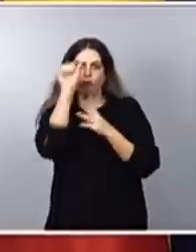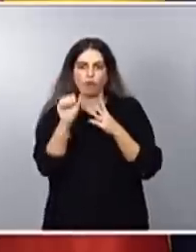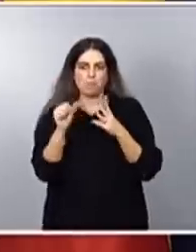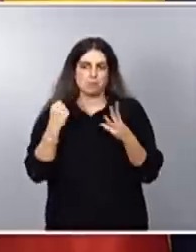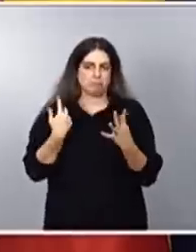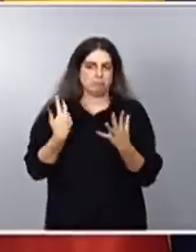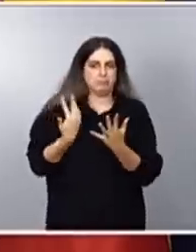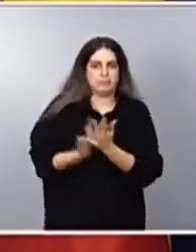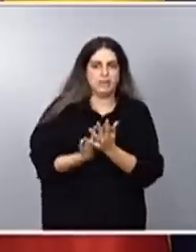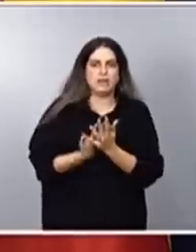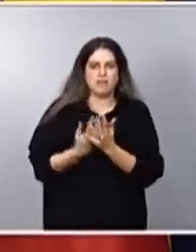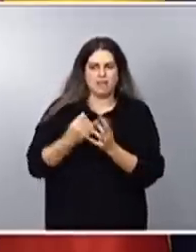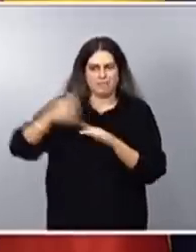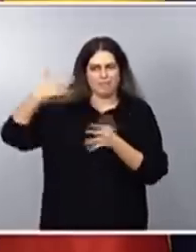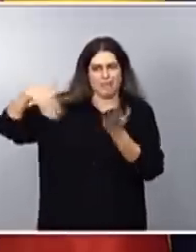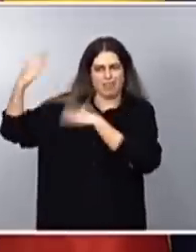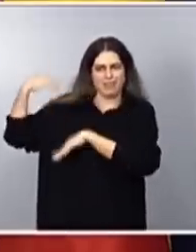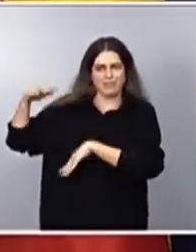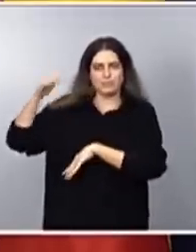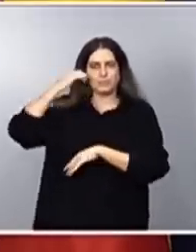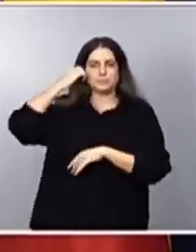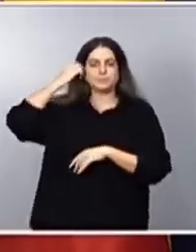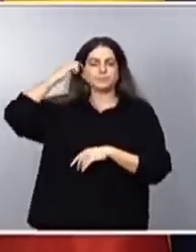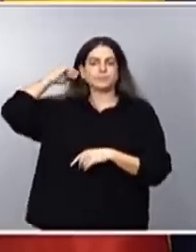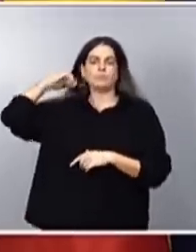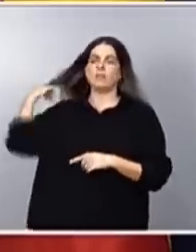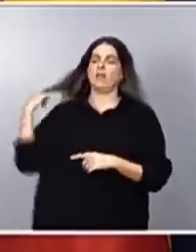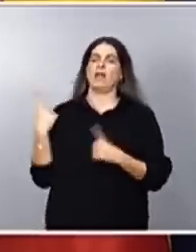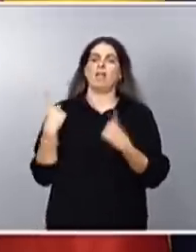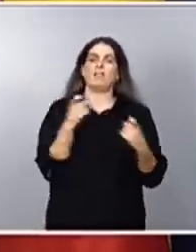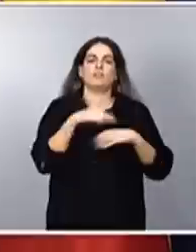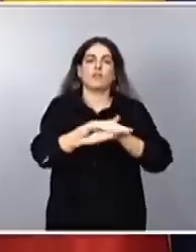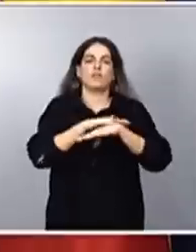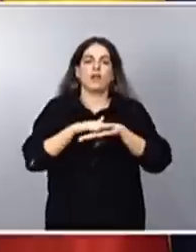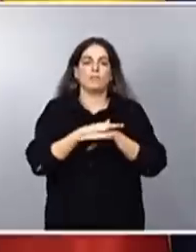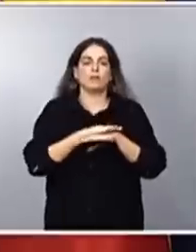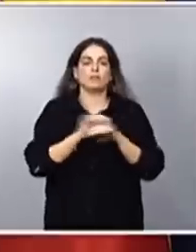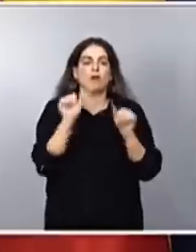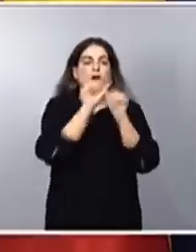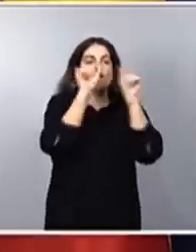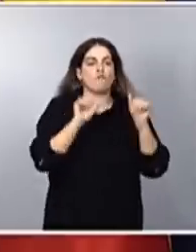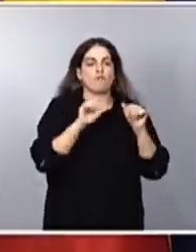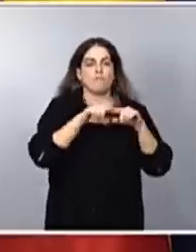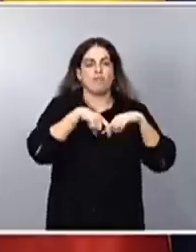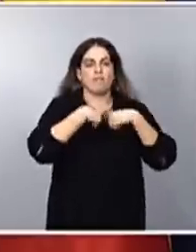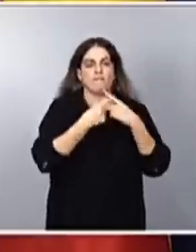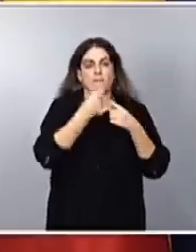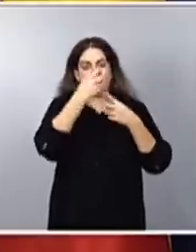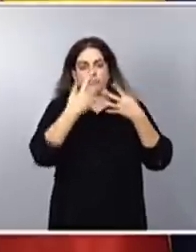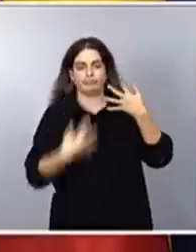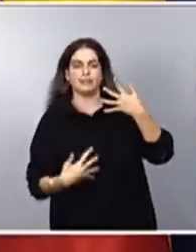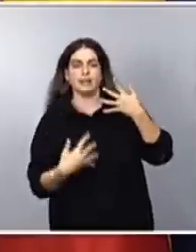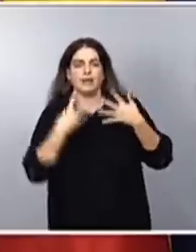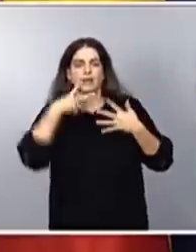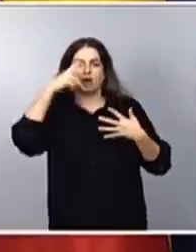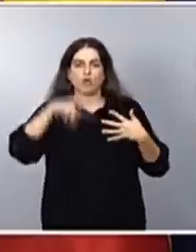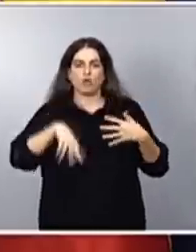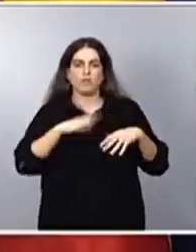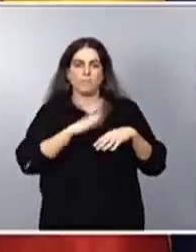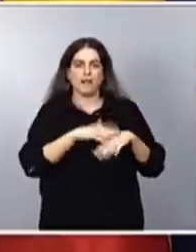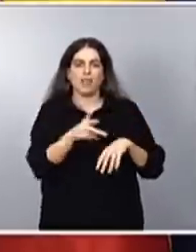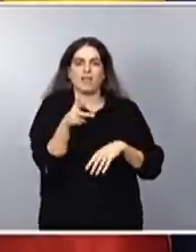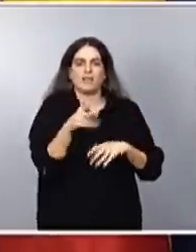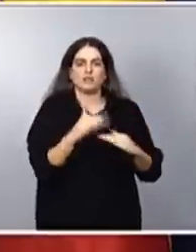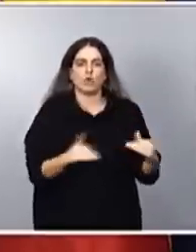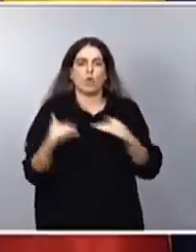tiempo. Y era fundamental reconocer todas esas formas de ser familia y que avanzáramos en la equiparación de derechos de todos los tipos de